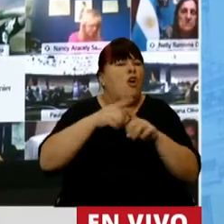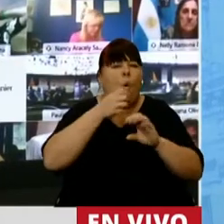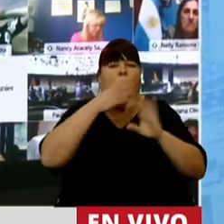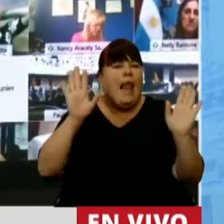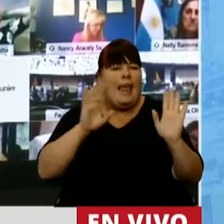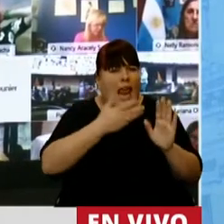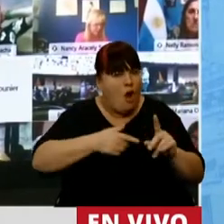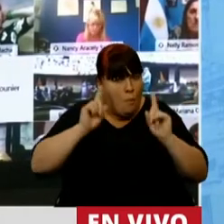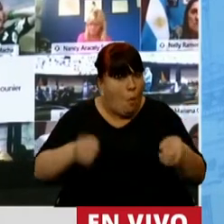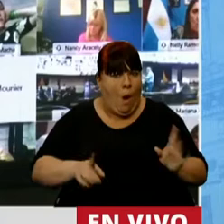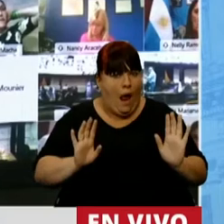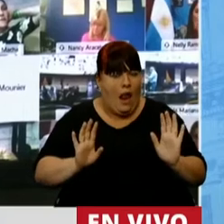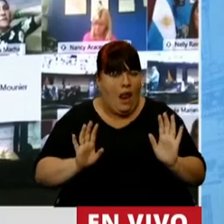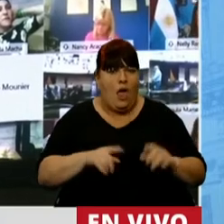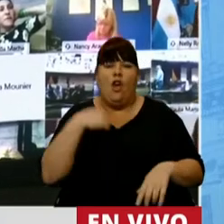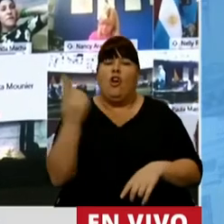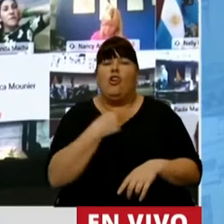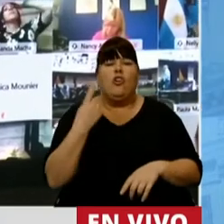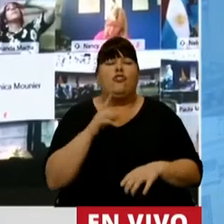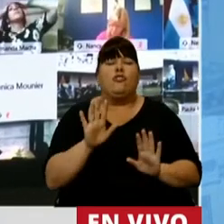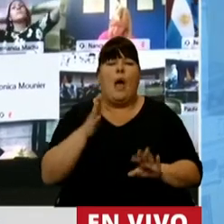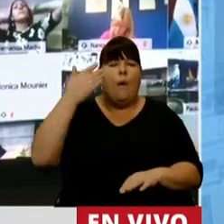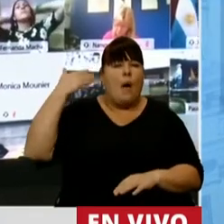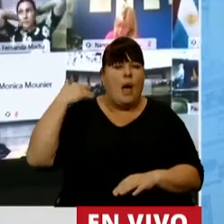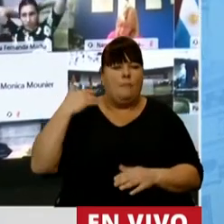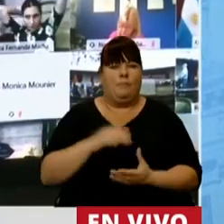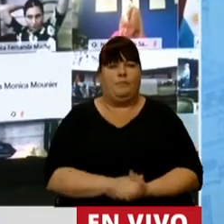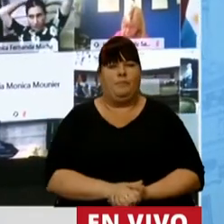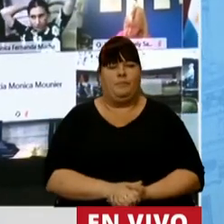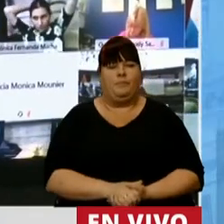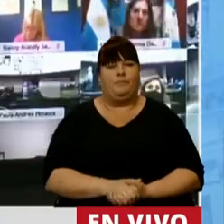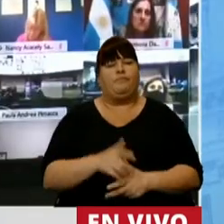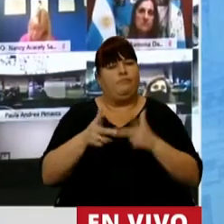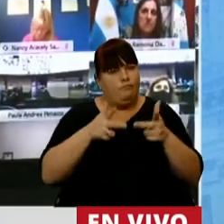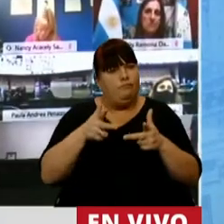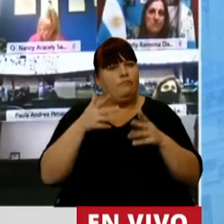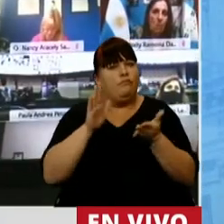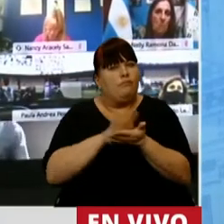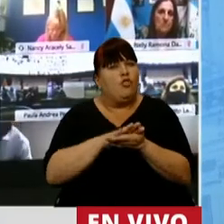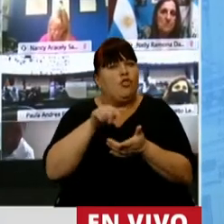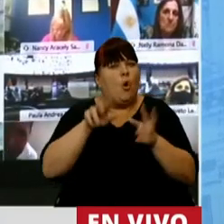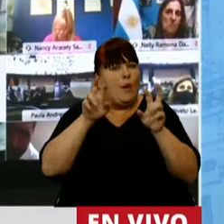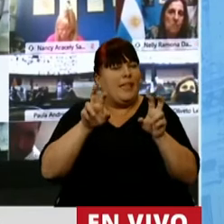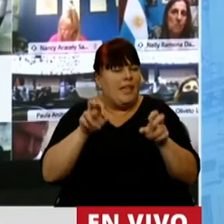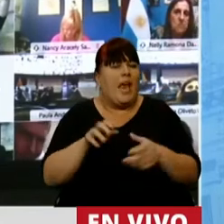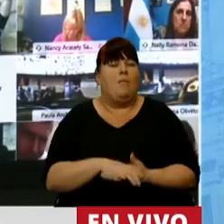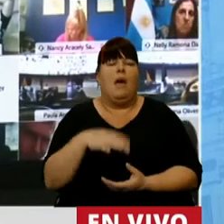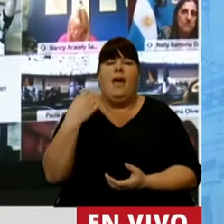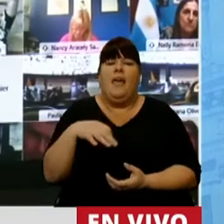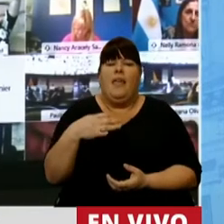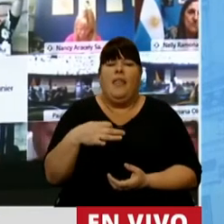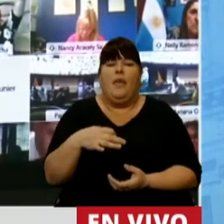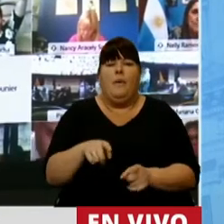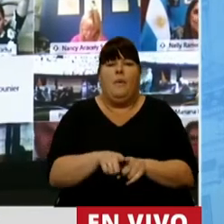que estuviera gobernando. Nosotros venimos hablando seriamente sobre esto de que tenemos